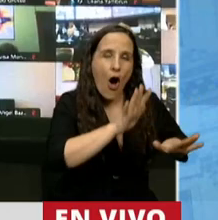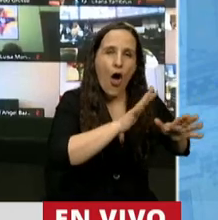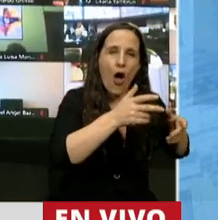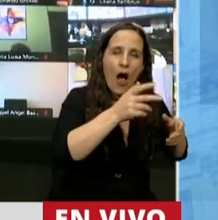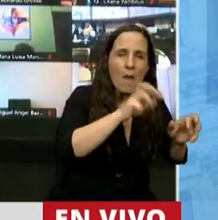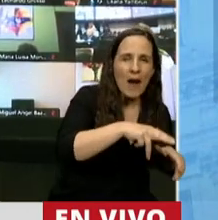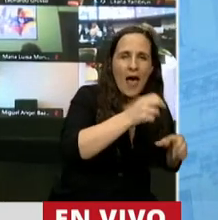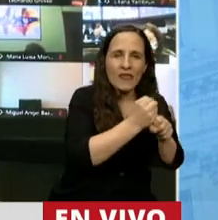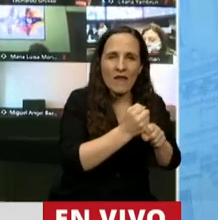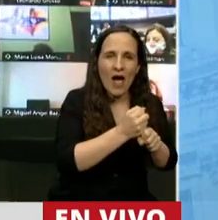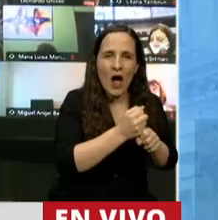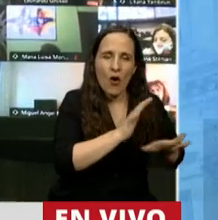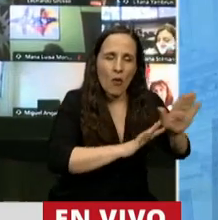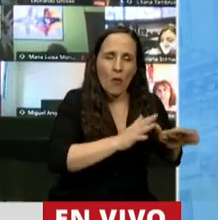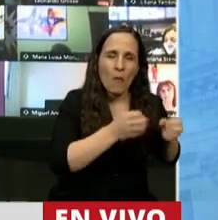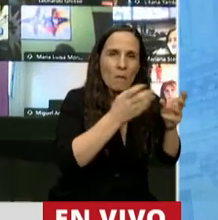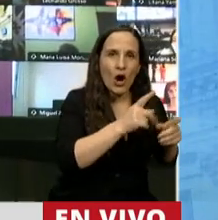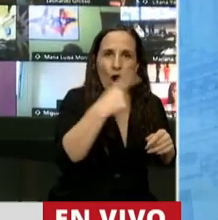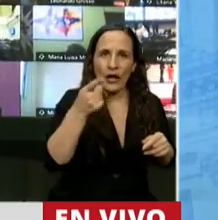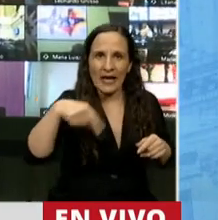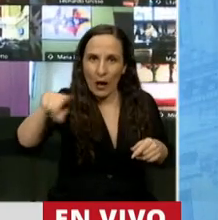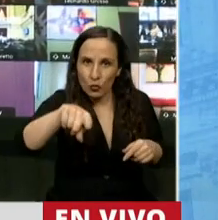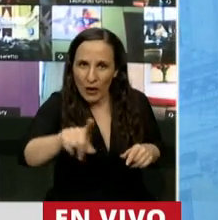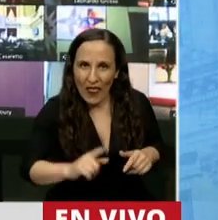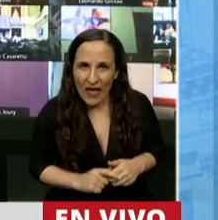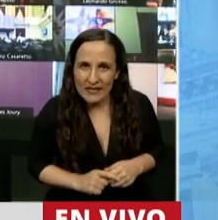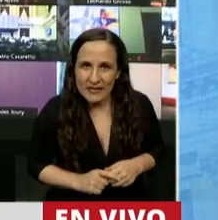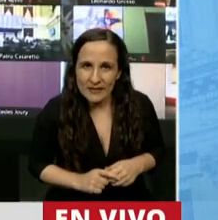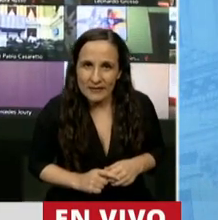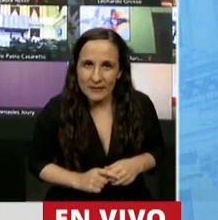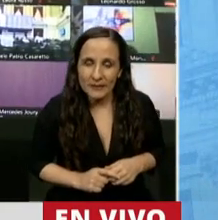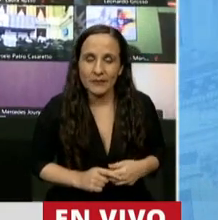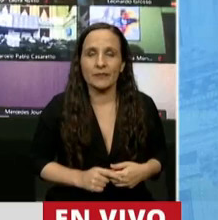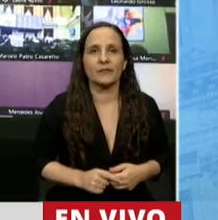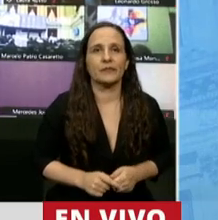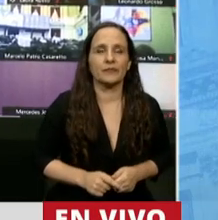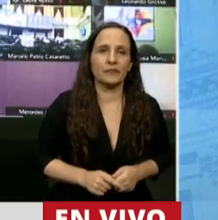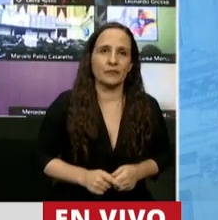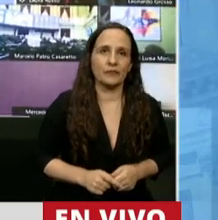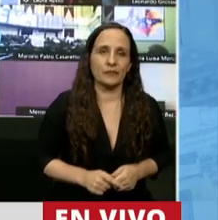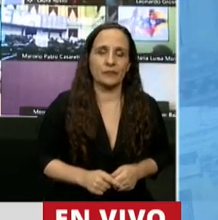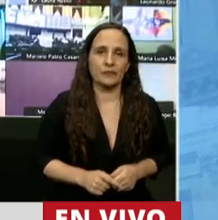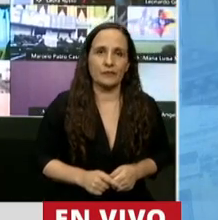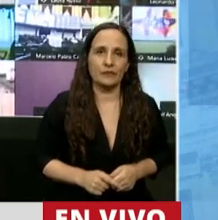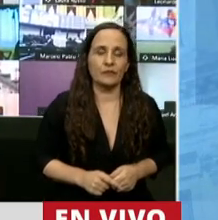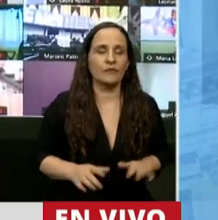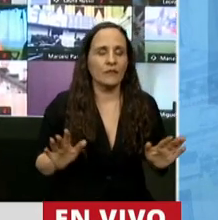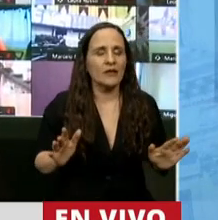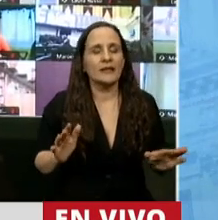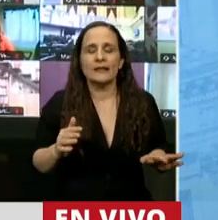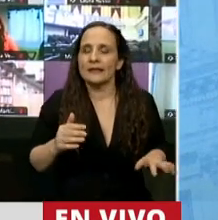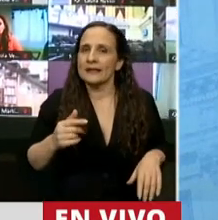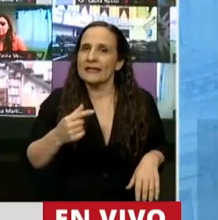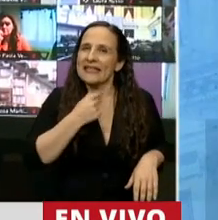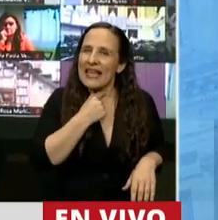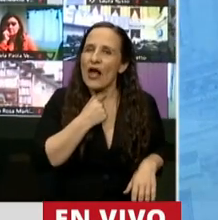gestionados ustedes? Entonces, miren, señor Presidente, y quiero que se entienda